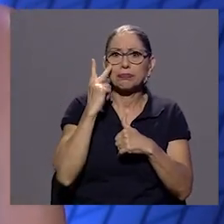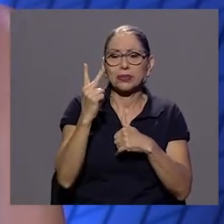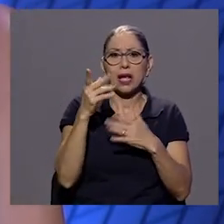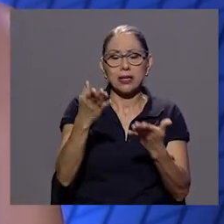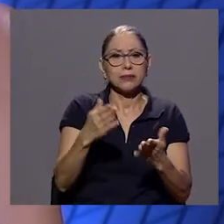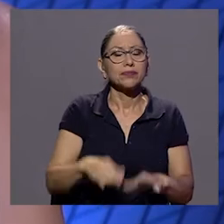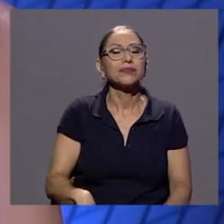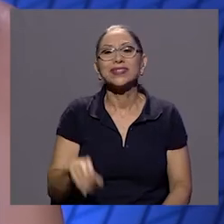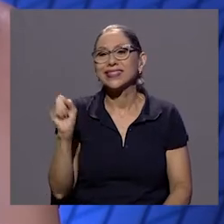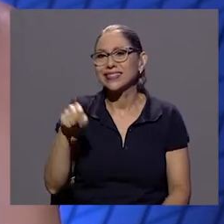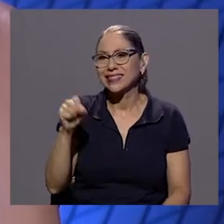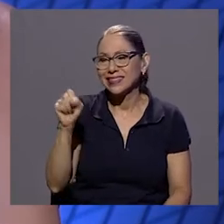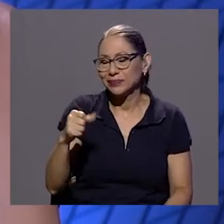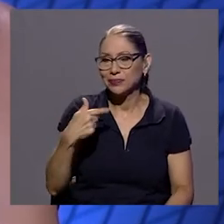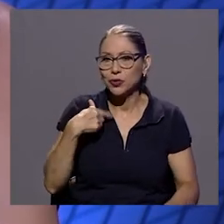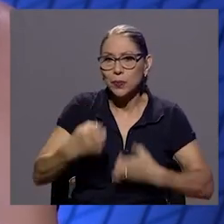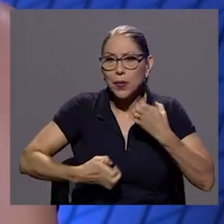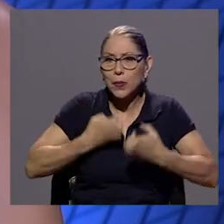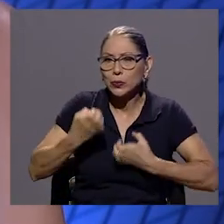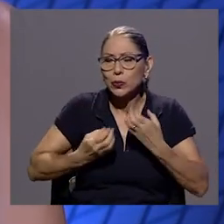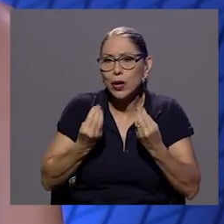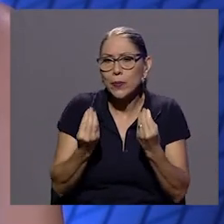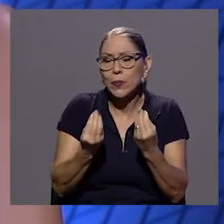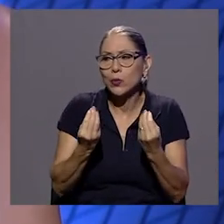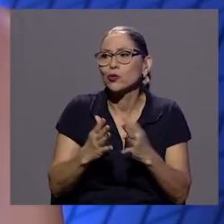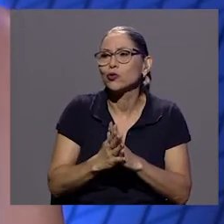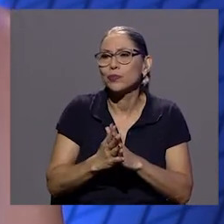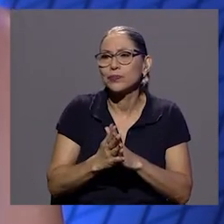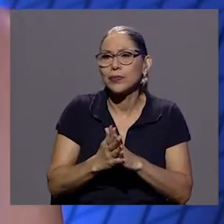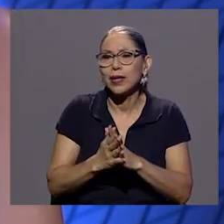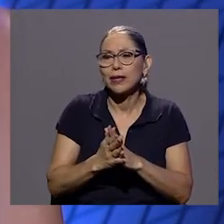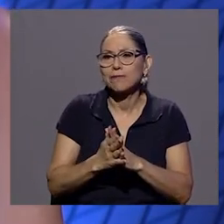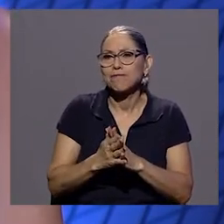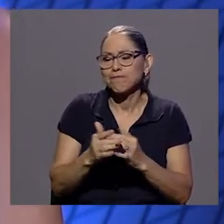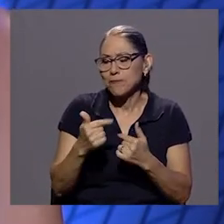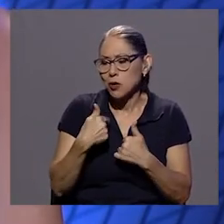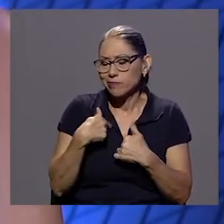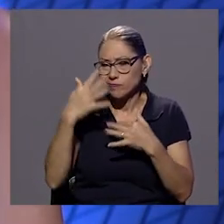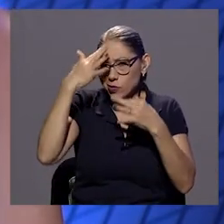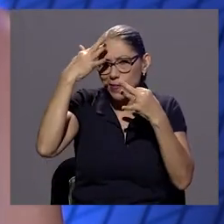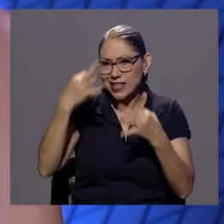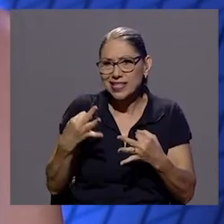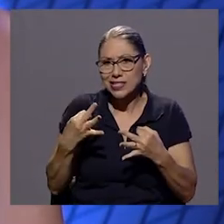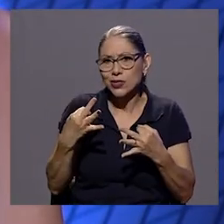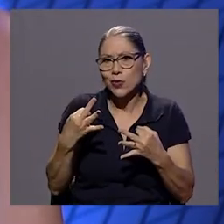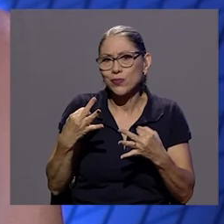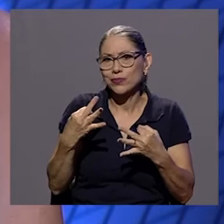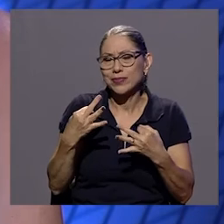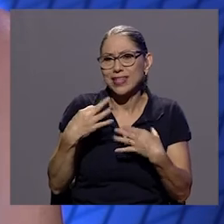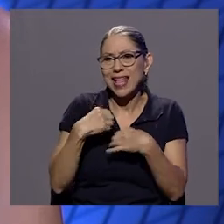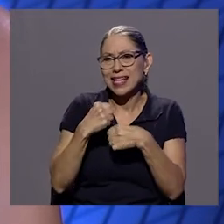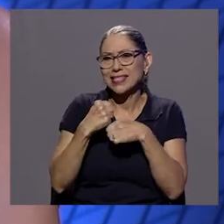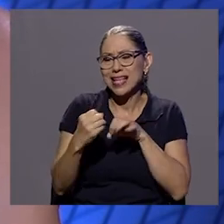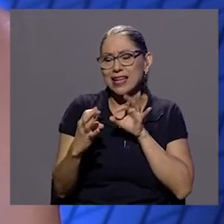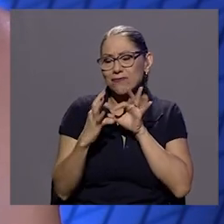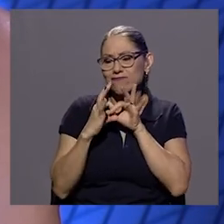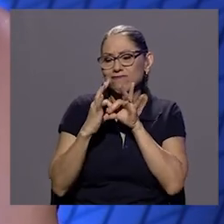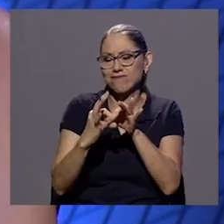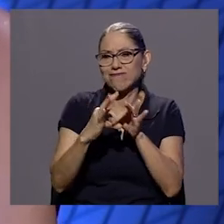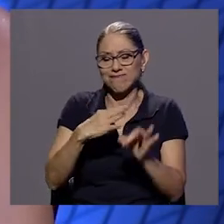algo que me emociona mucho es que tomar tal vez la decisión de haberlo hecho como esta historia más personal también